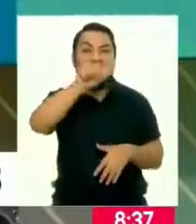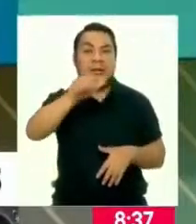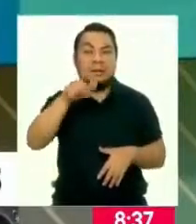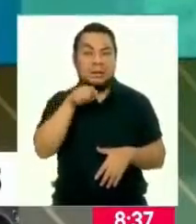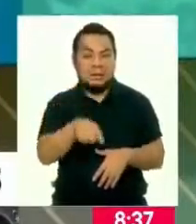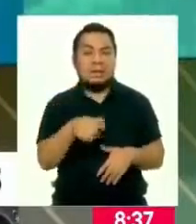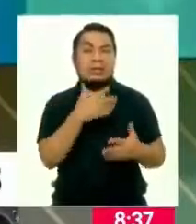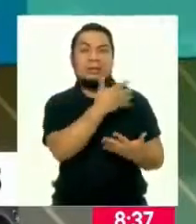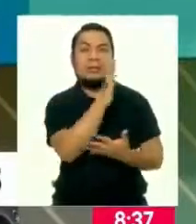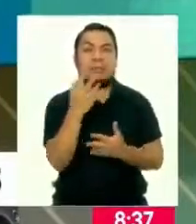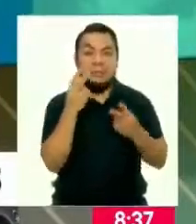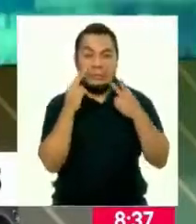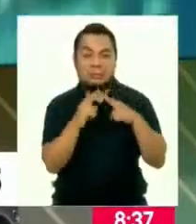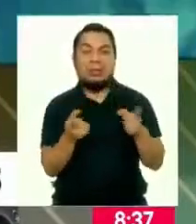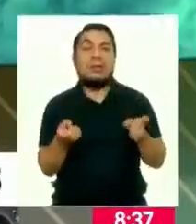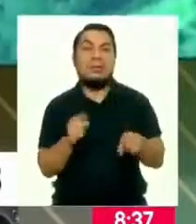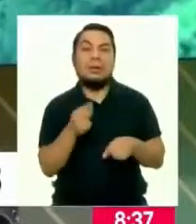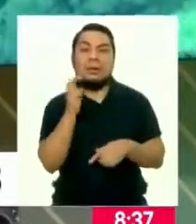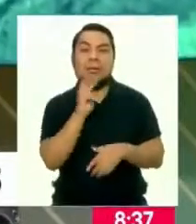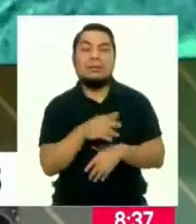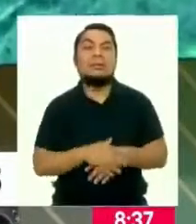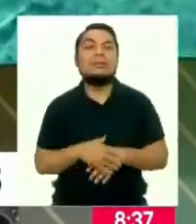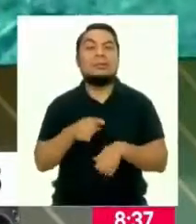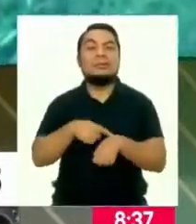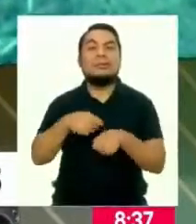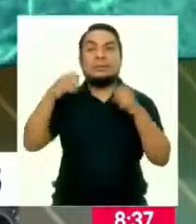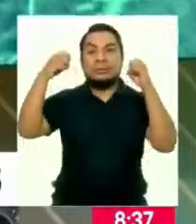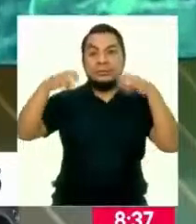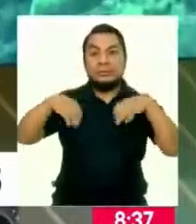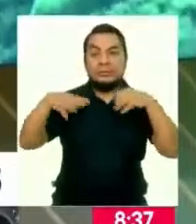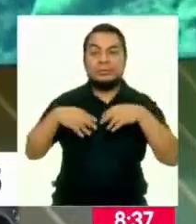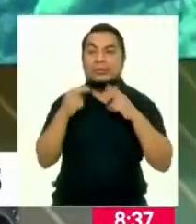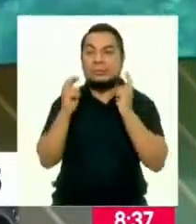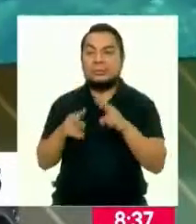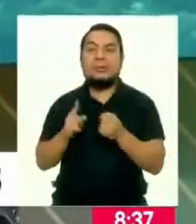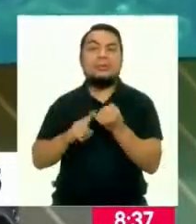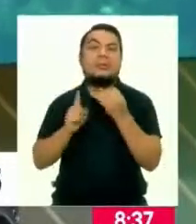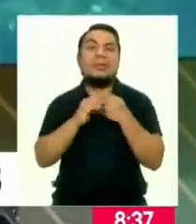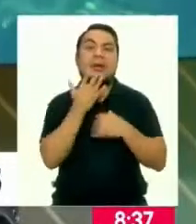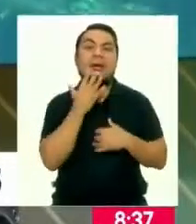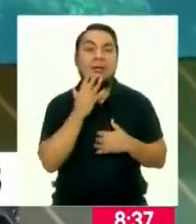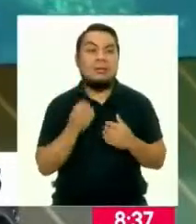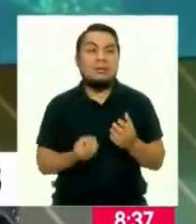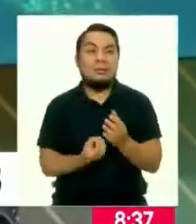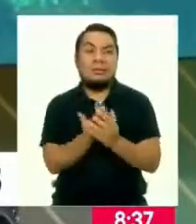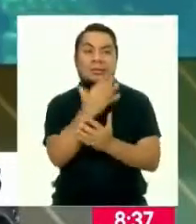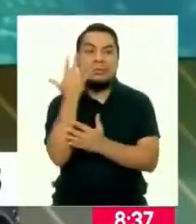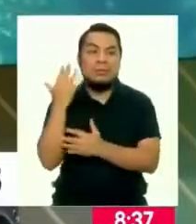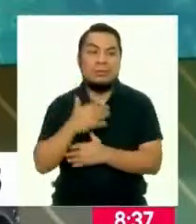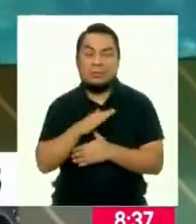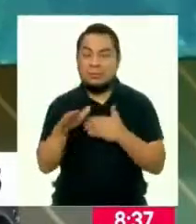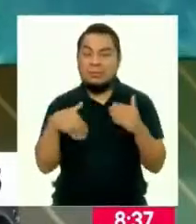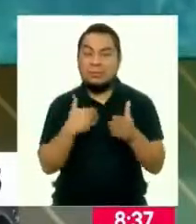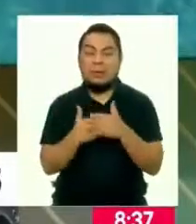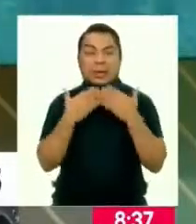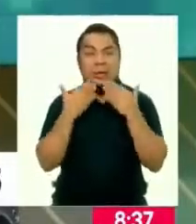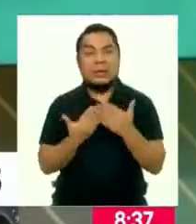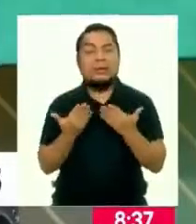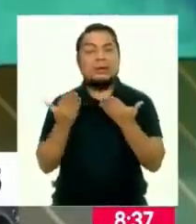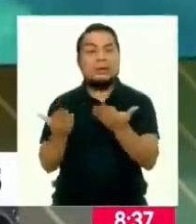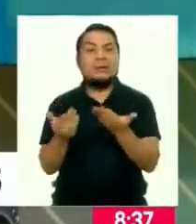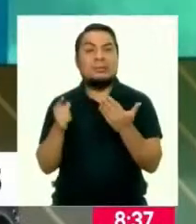ese paisaje que vemos cuando vemos temporada de lluvias y vemos los diferentes colores de la agricultura. Todo ello es gracias a